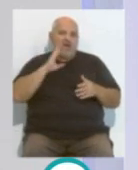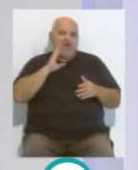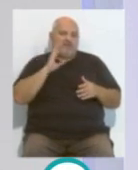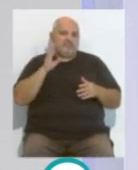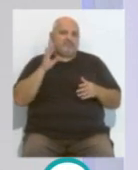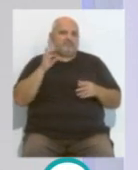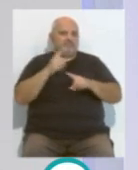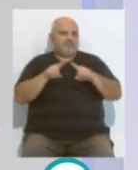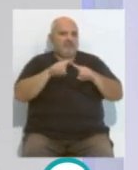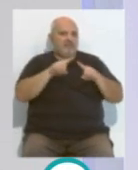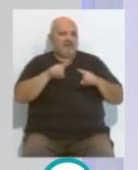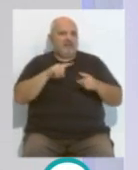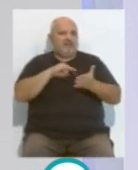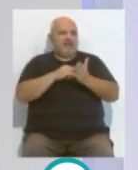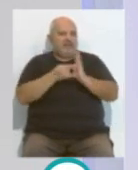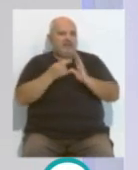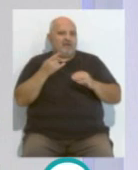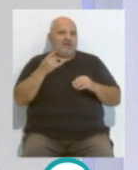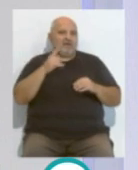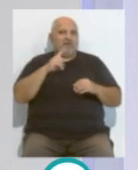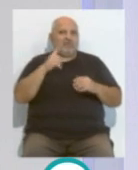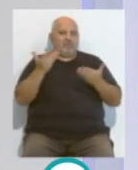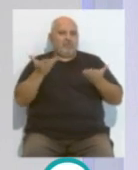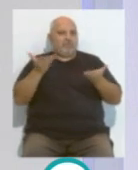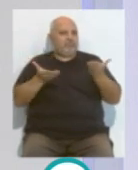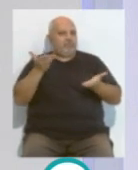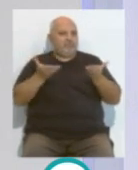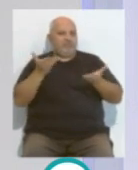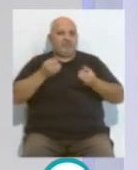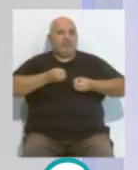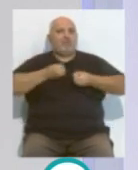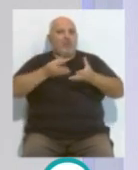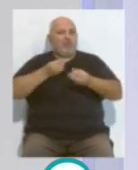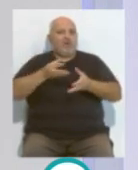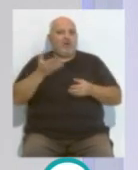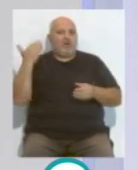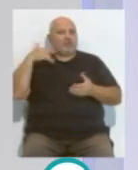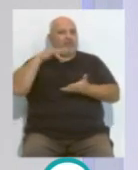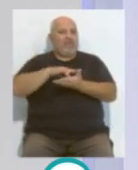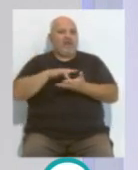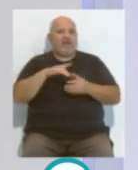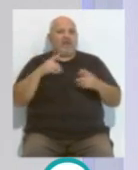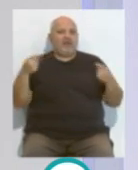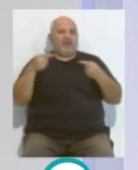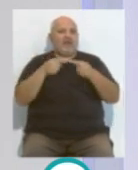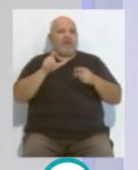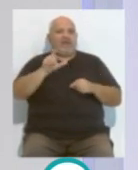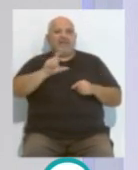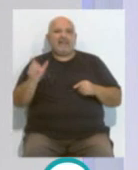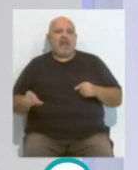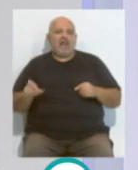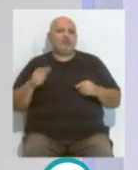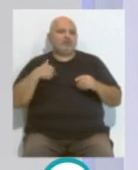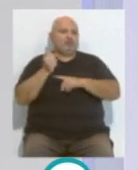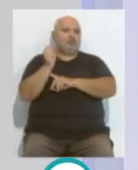diferentes técnicos bastante contrastados a comunicarlo el otro día ante Italia en un partido que fuimos